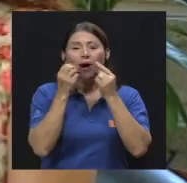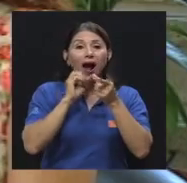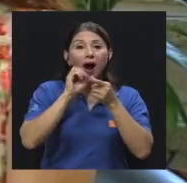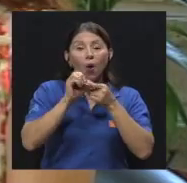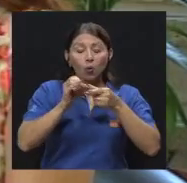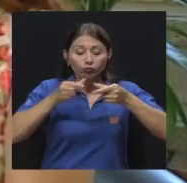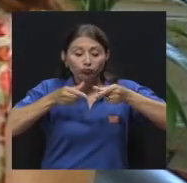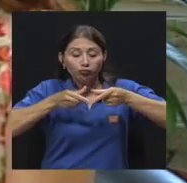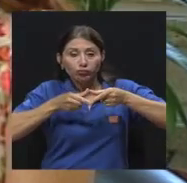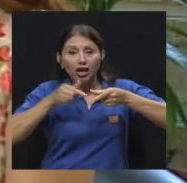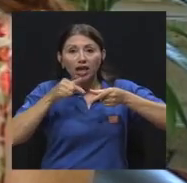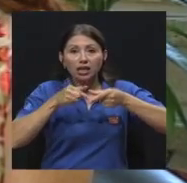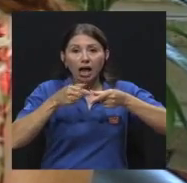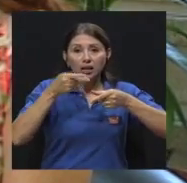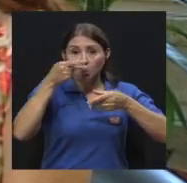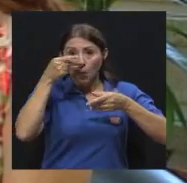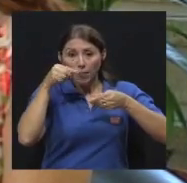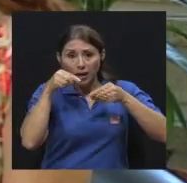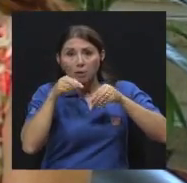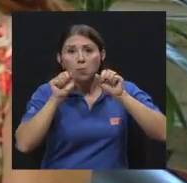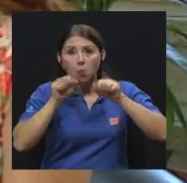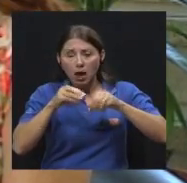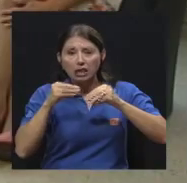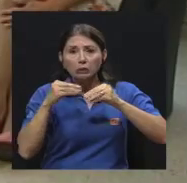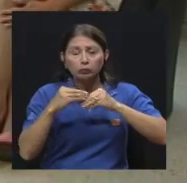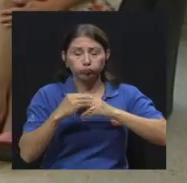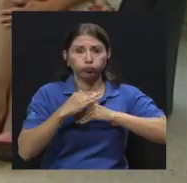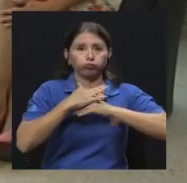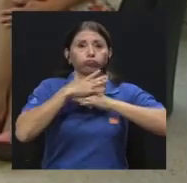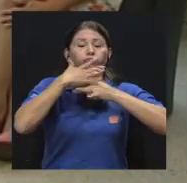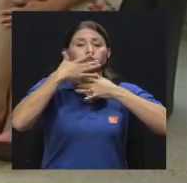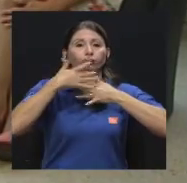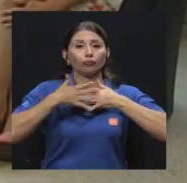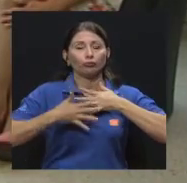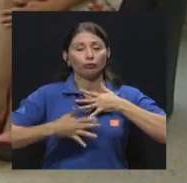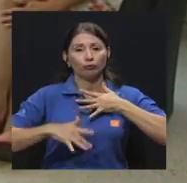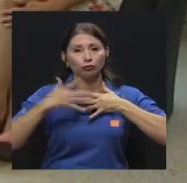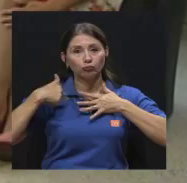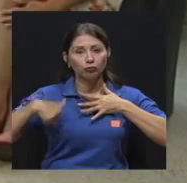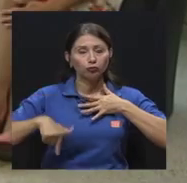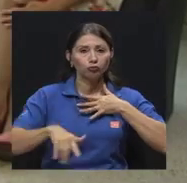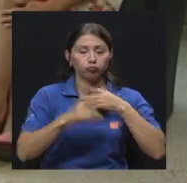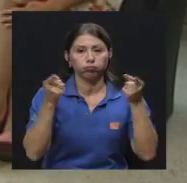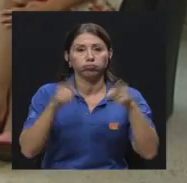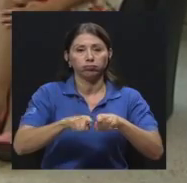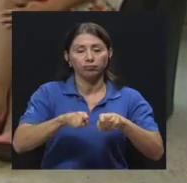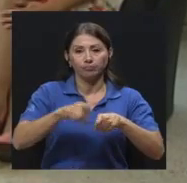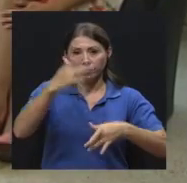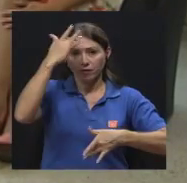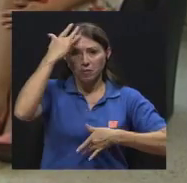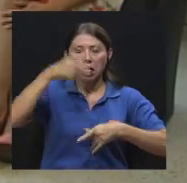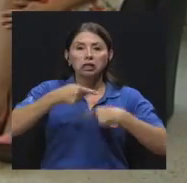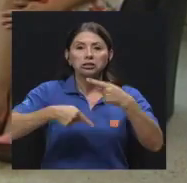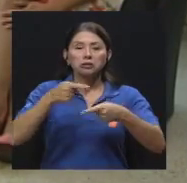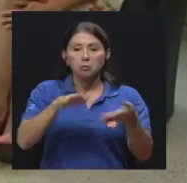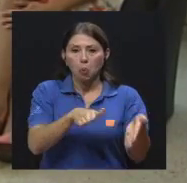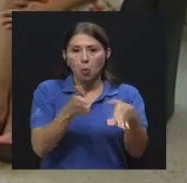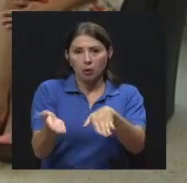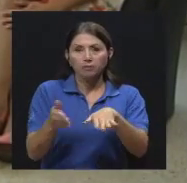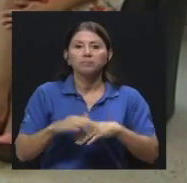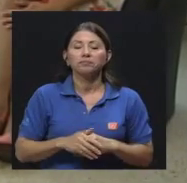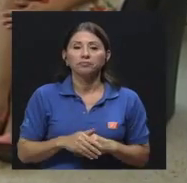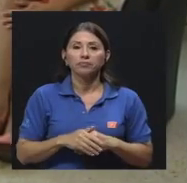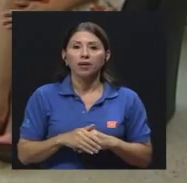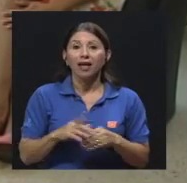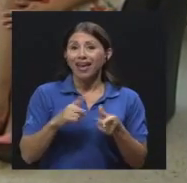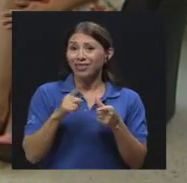y esos hongos pueden invadir el torrente sanguíneo, producir enfermedades mortales en la gente. Entonces,